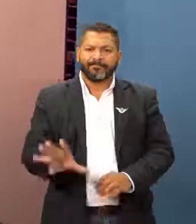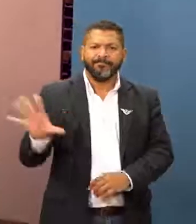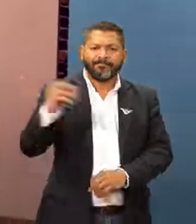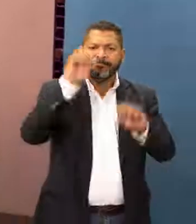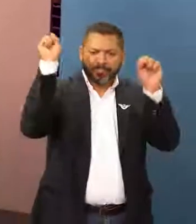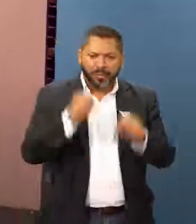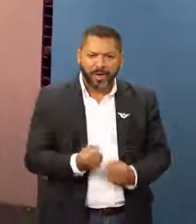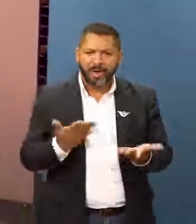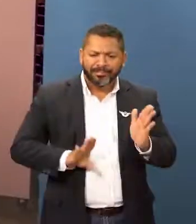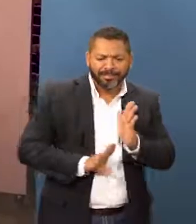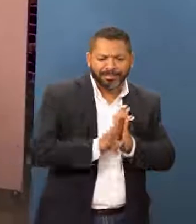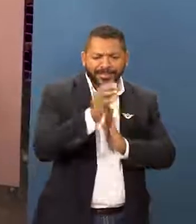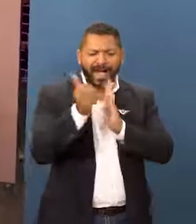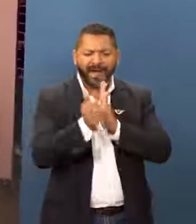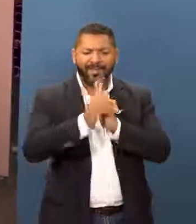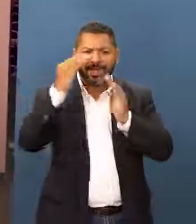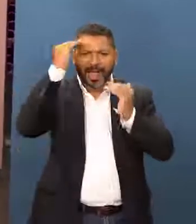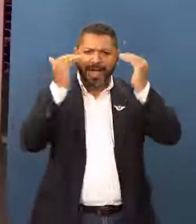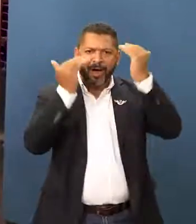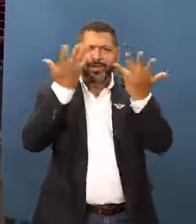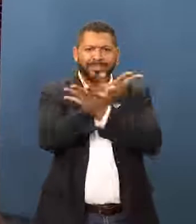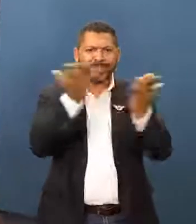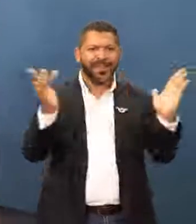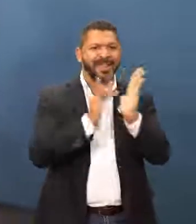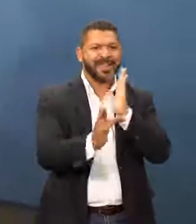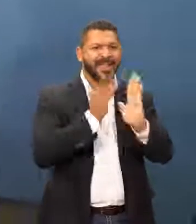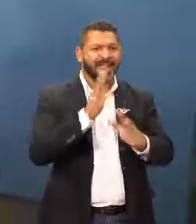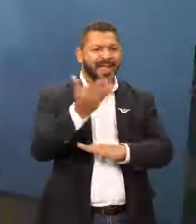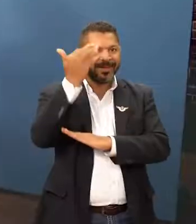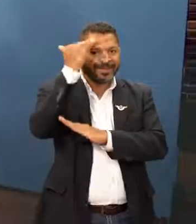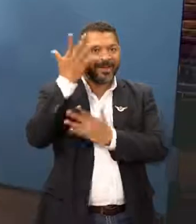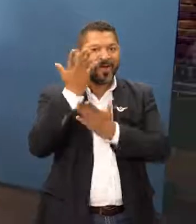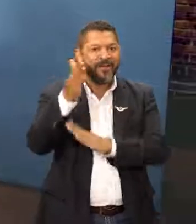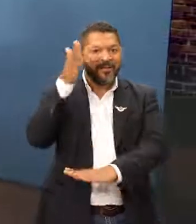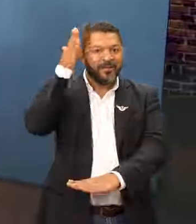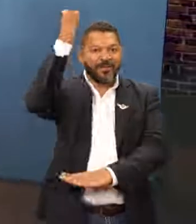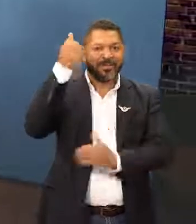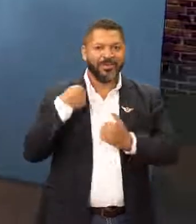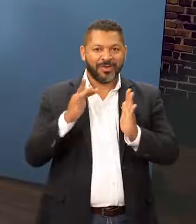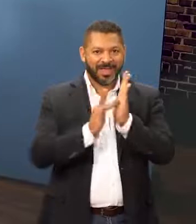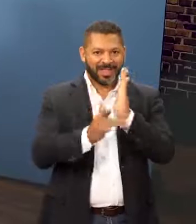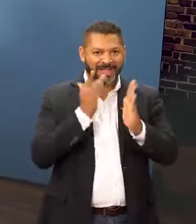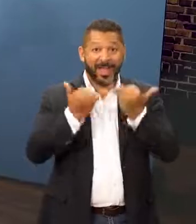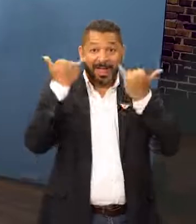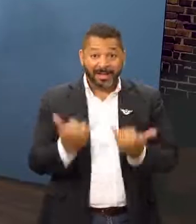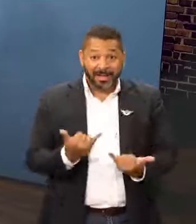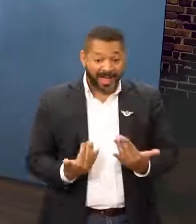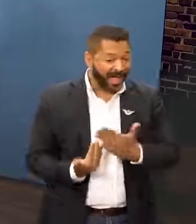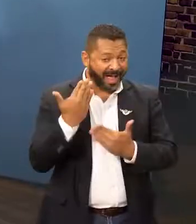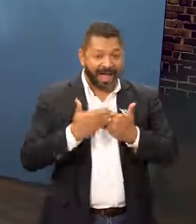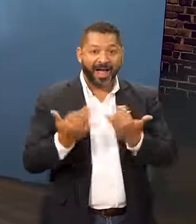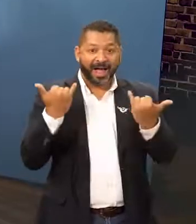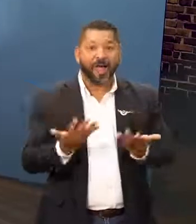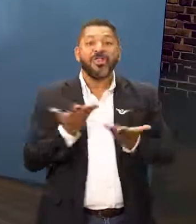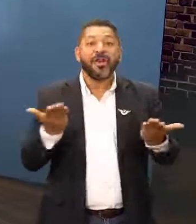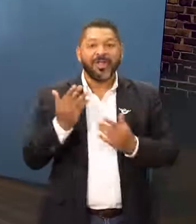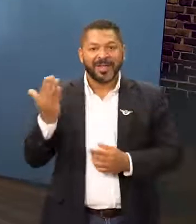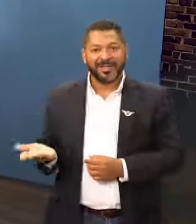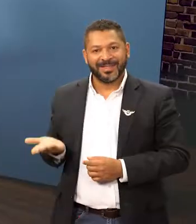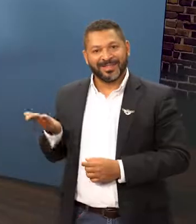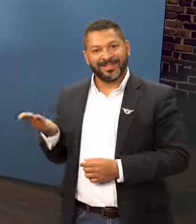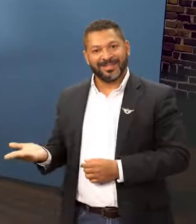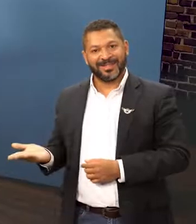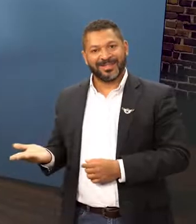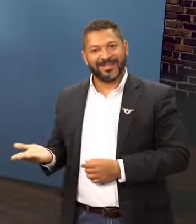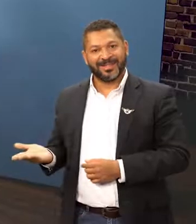Ahora todos podemos desarrollar habilidades y competencias digitales para emprender nuestro futuro digital. Empieza ya en www